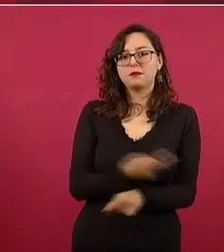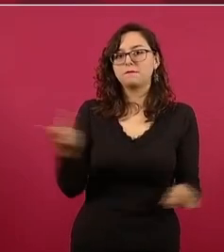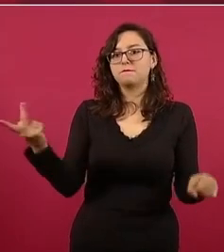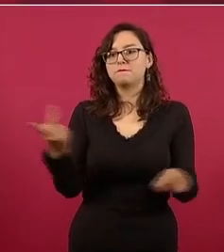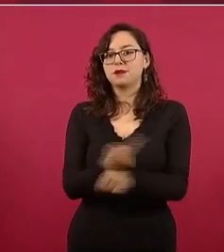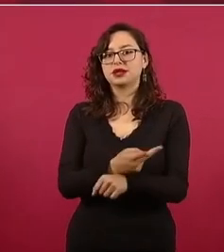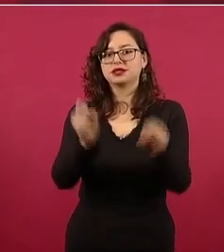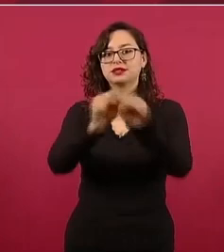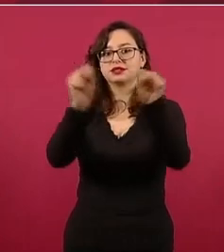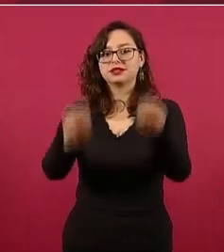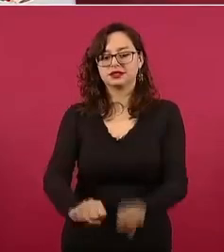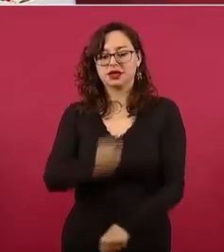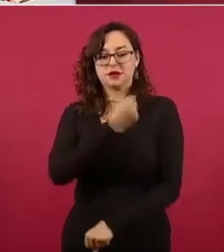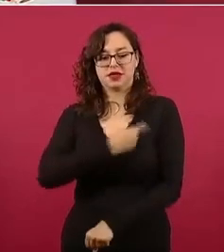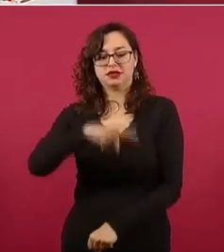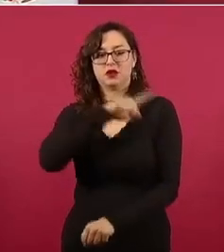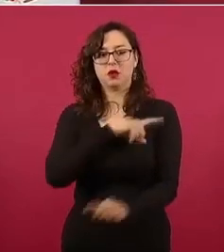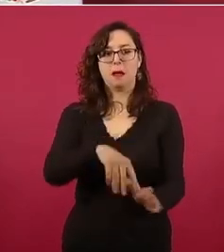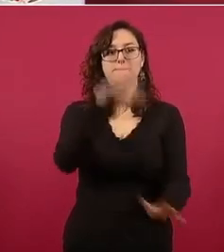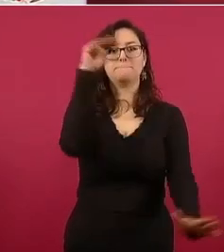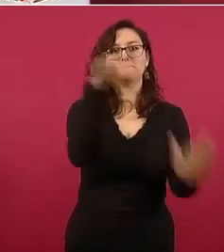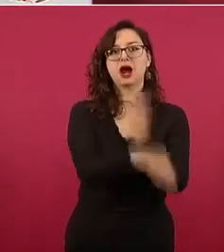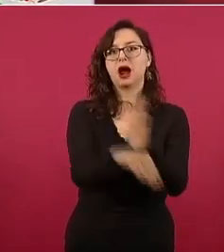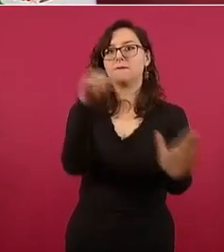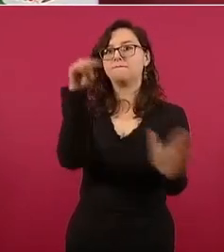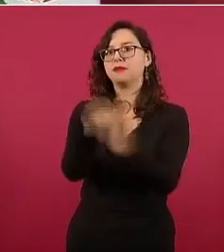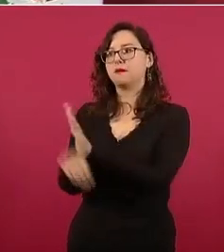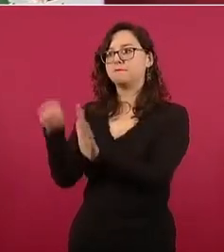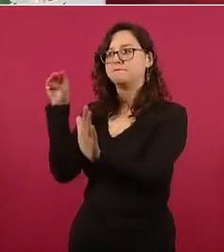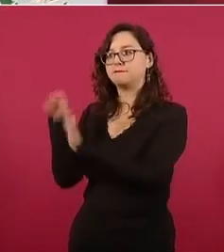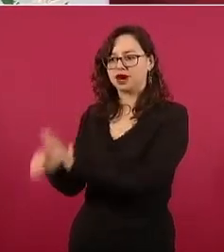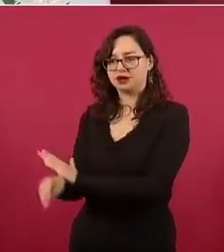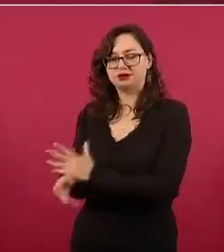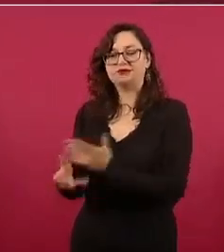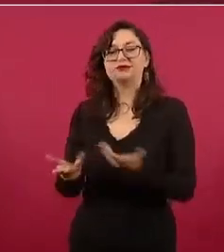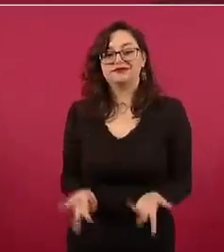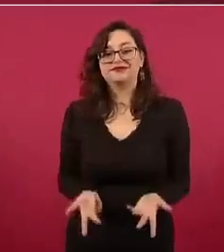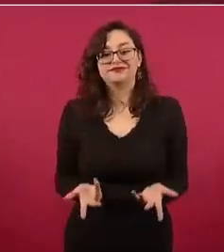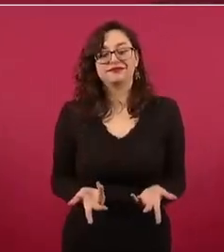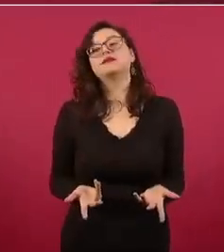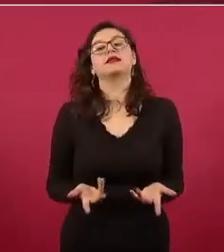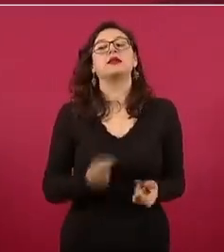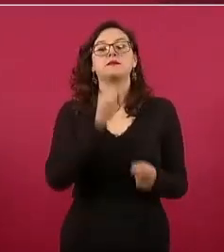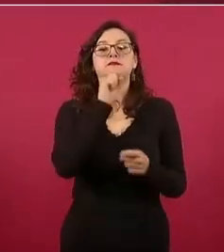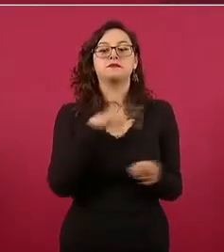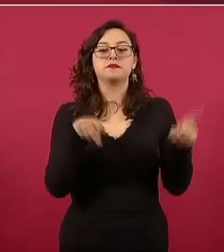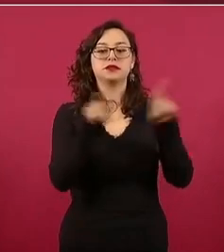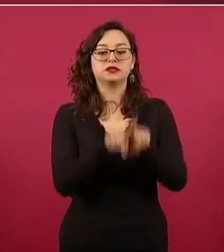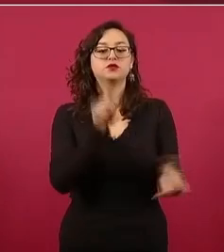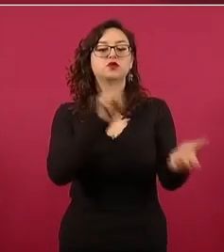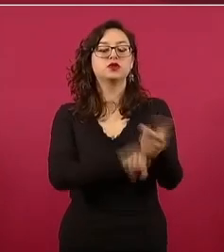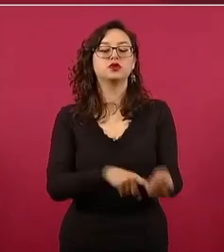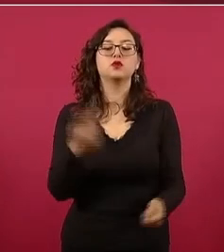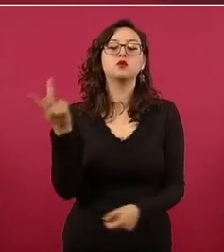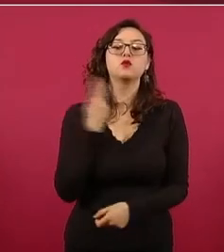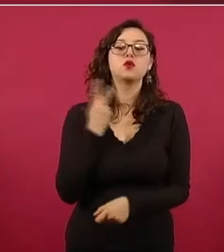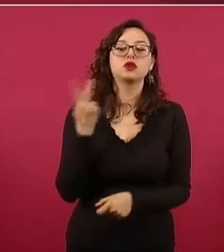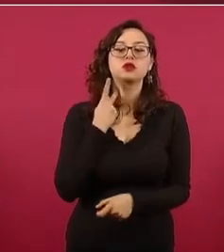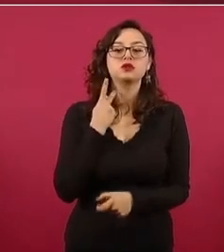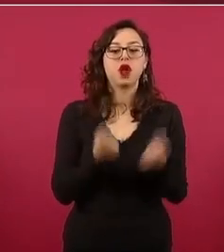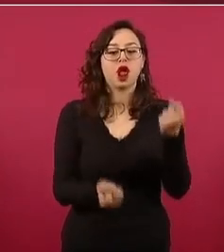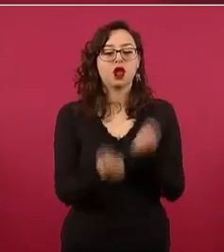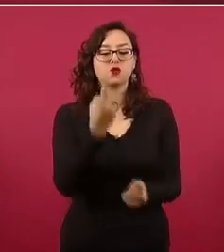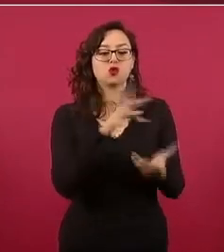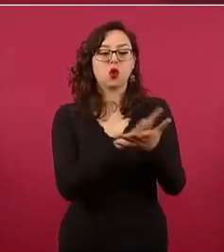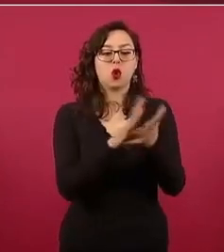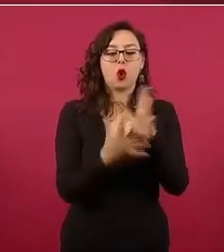de políticos que se dedicaban a vender medicina y